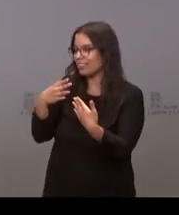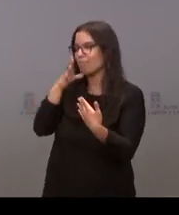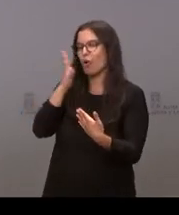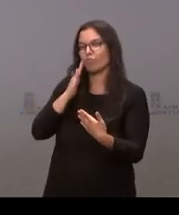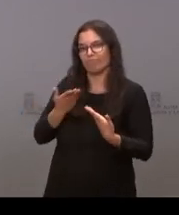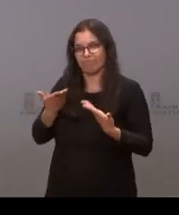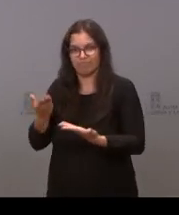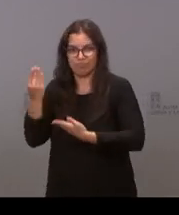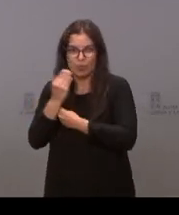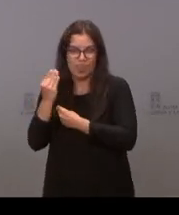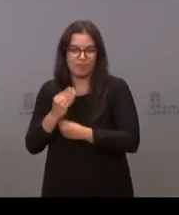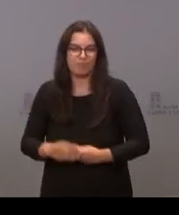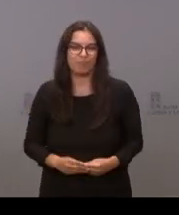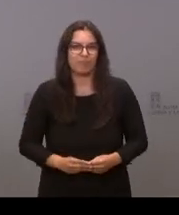hospitalidad.